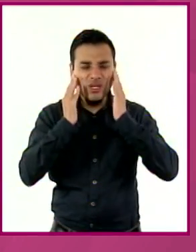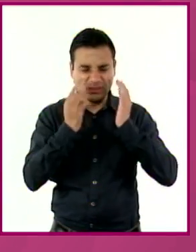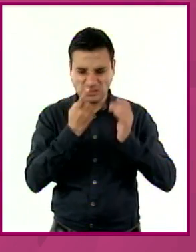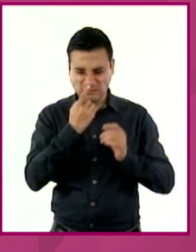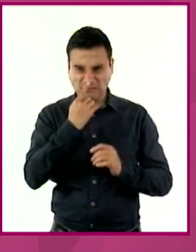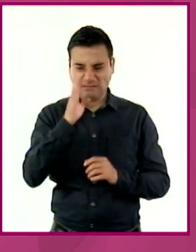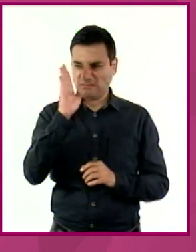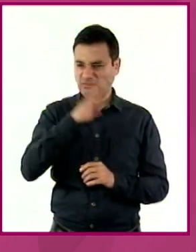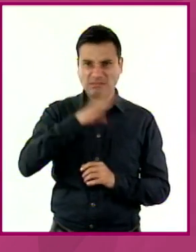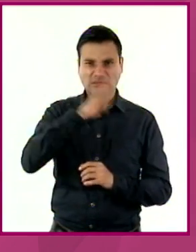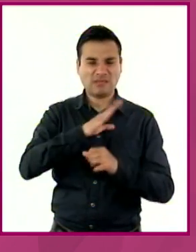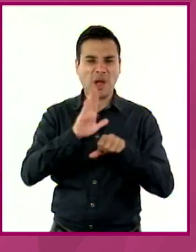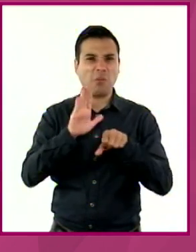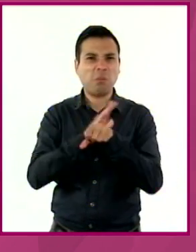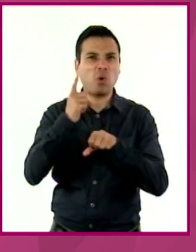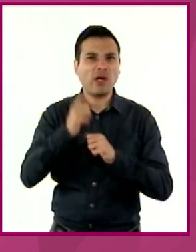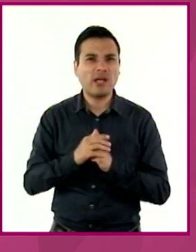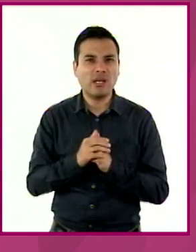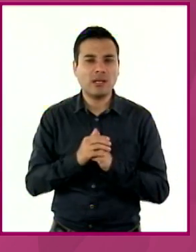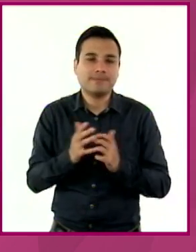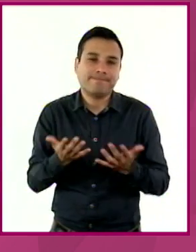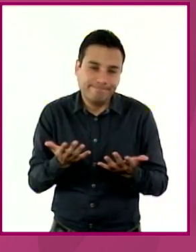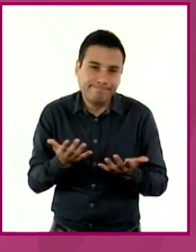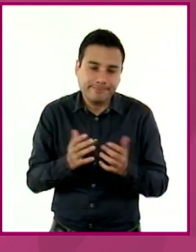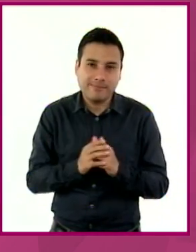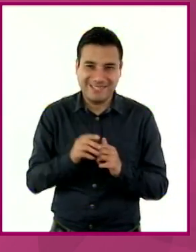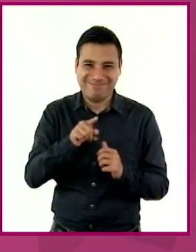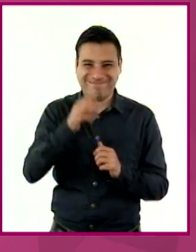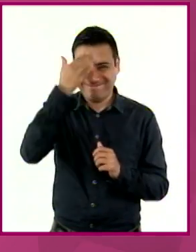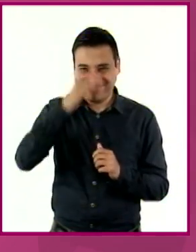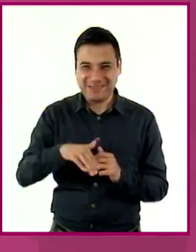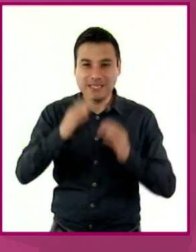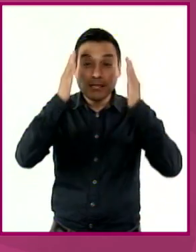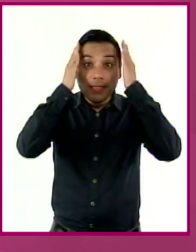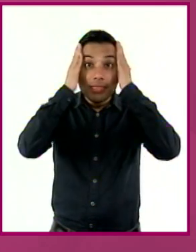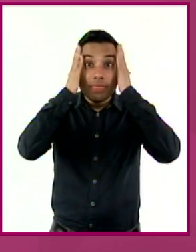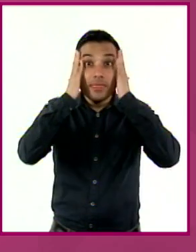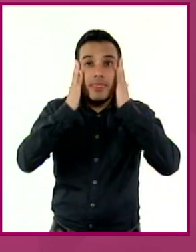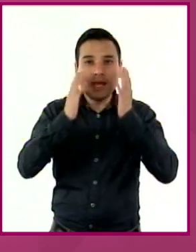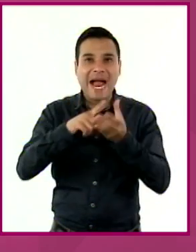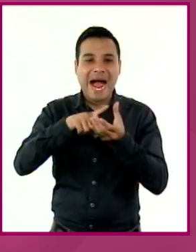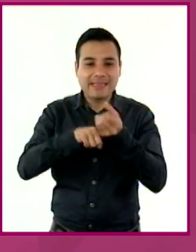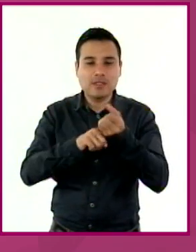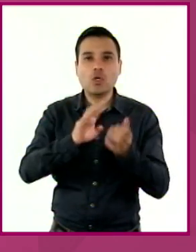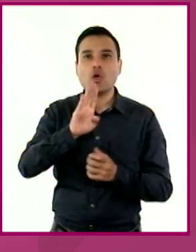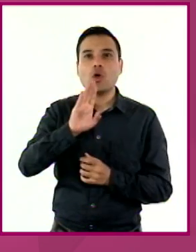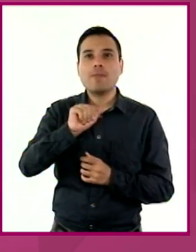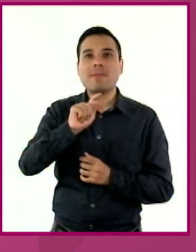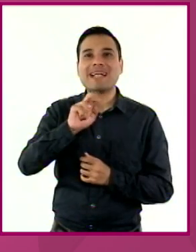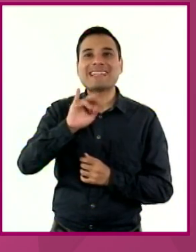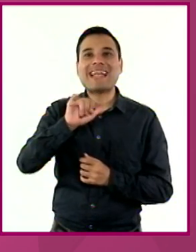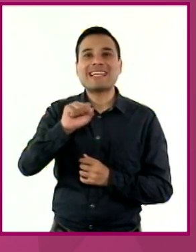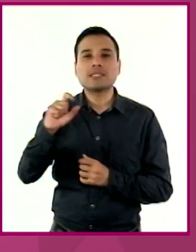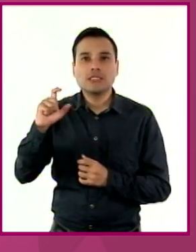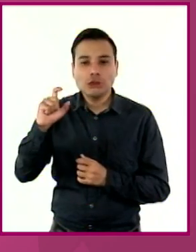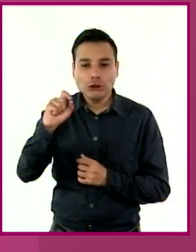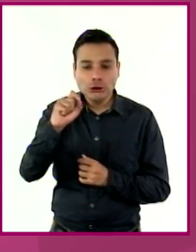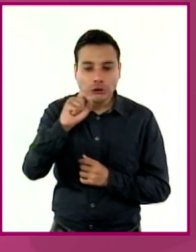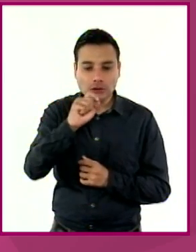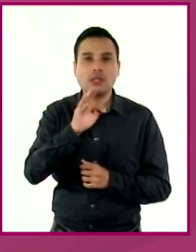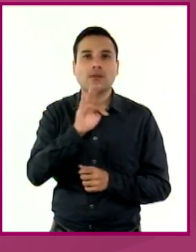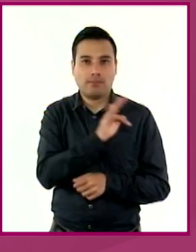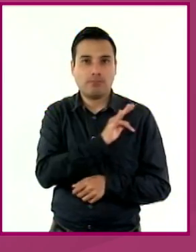La respuesta es simple, el sudor al entrar en contacto con las bacterias puede generar un aroma desagradable,